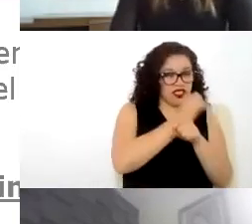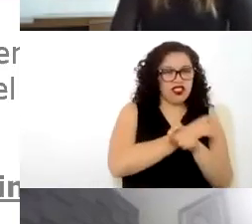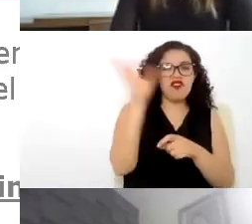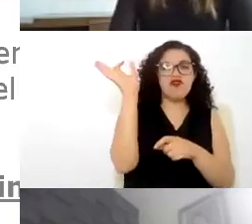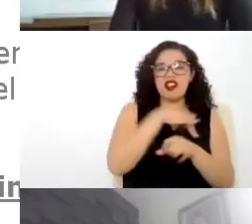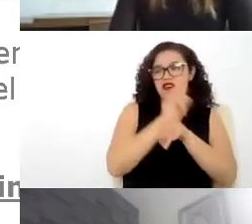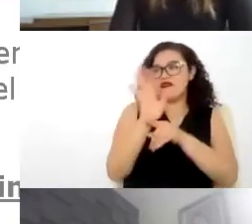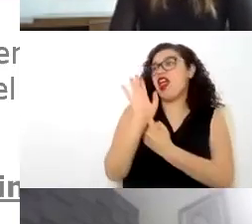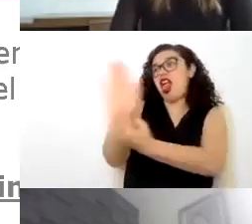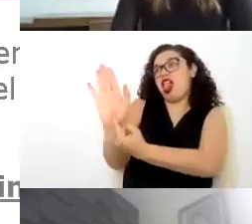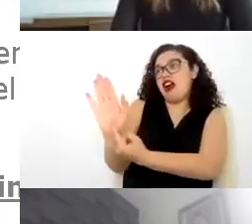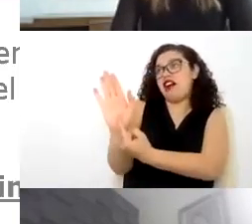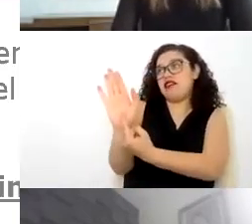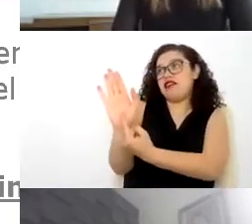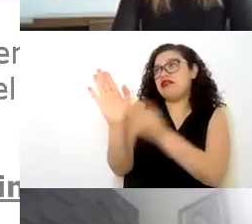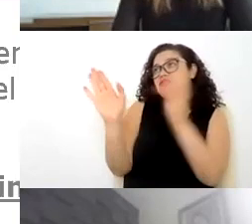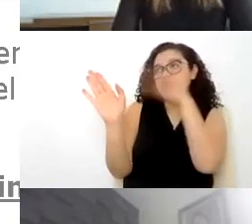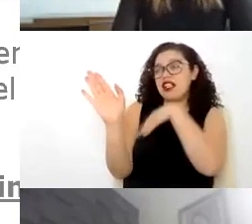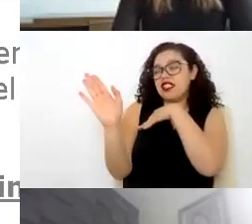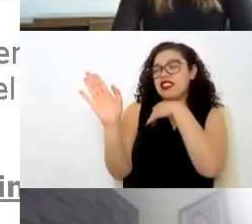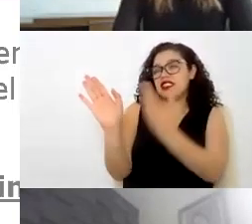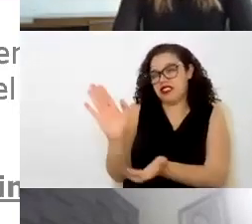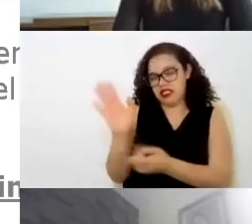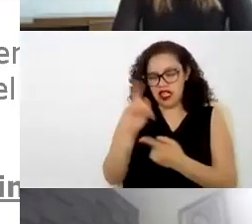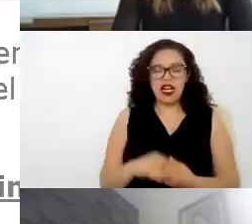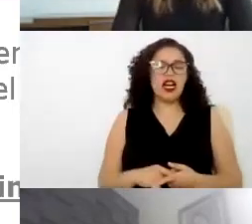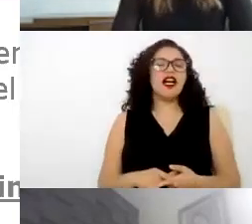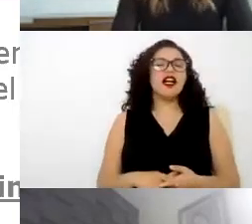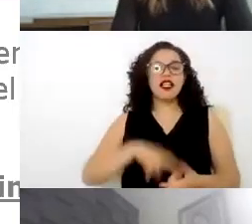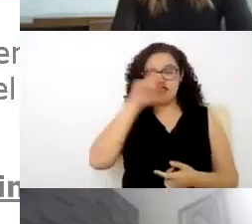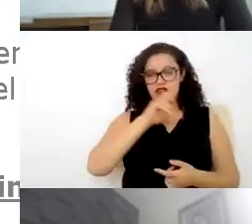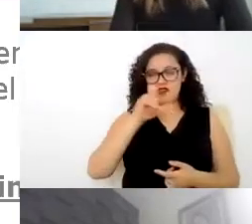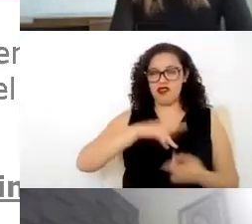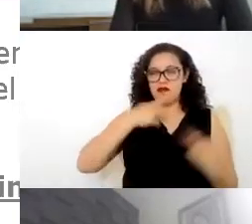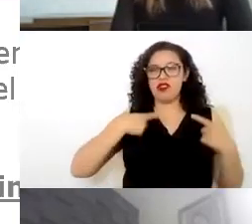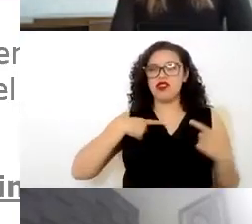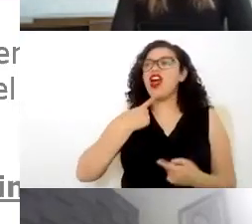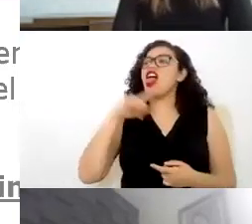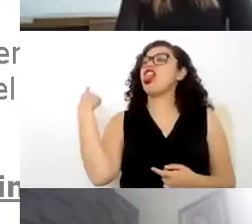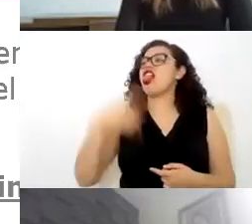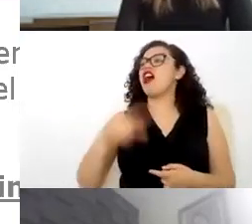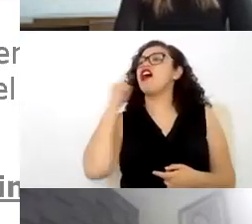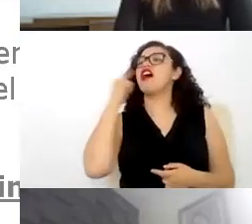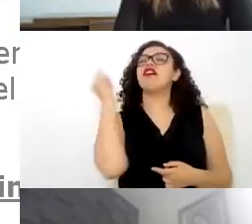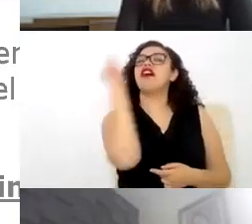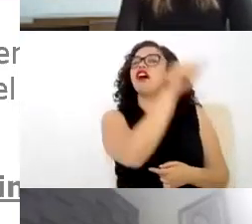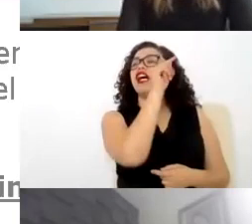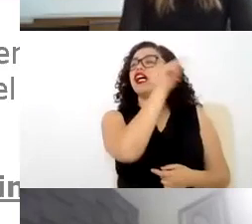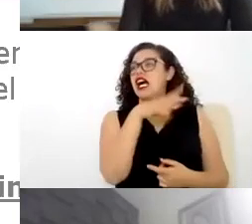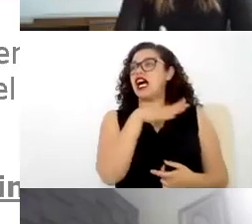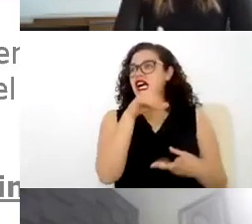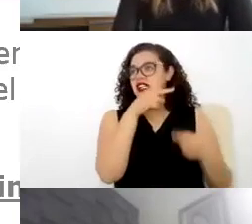y por último cuando exista como tal una denuncia anónima por parte de algún